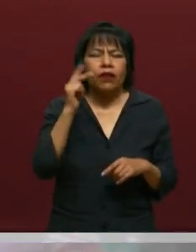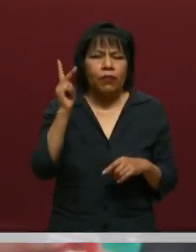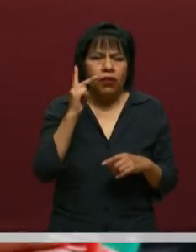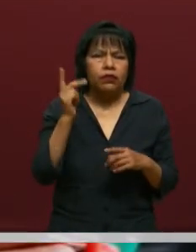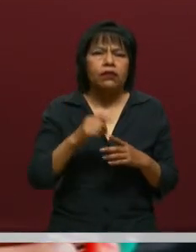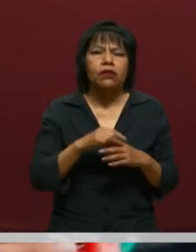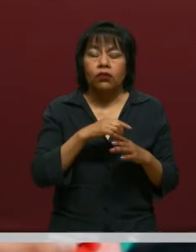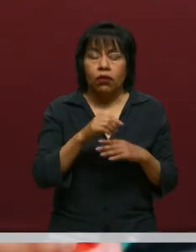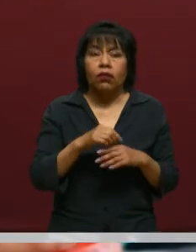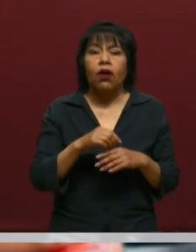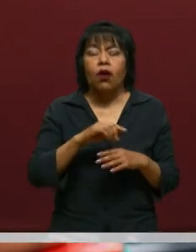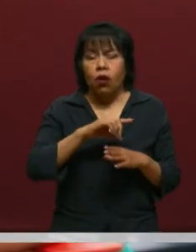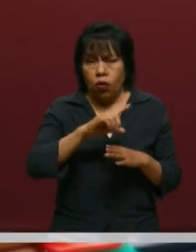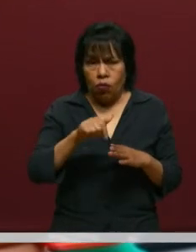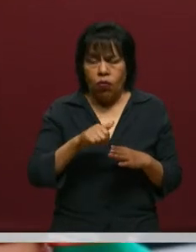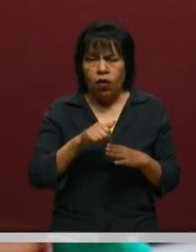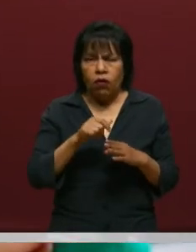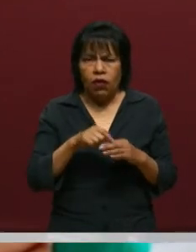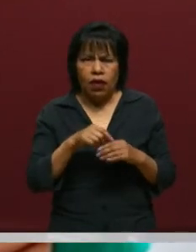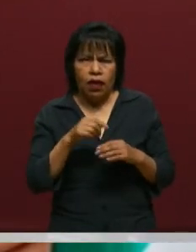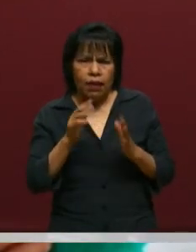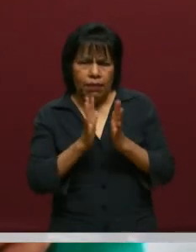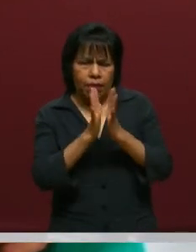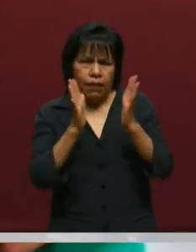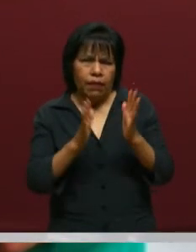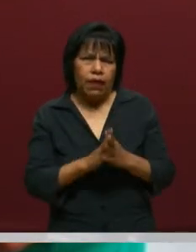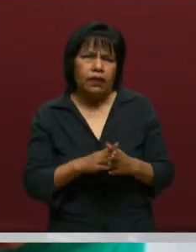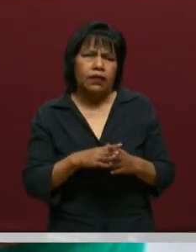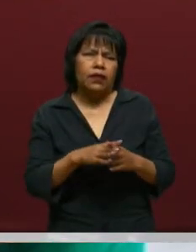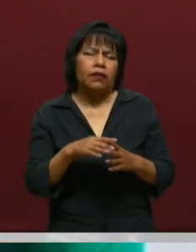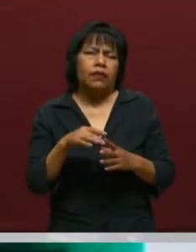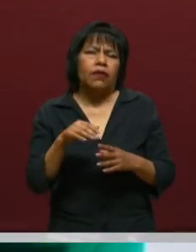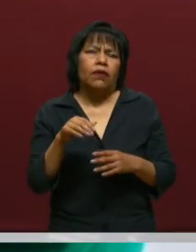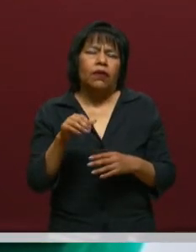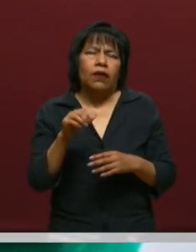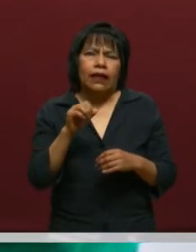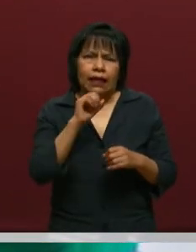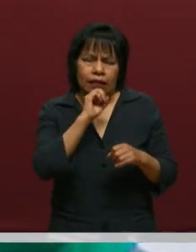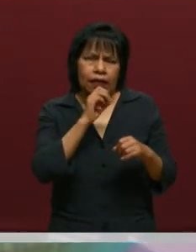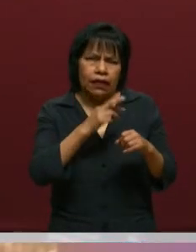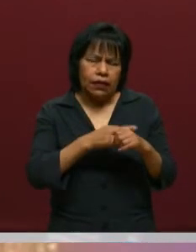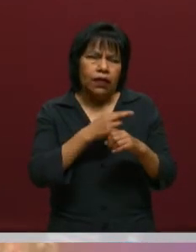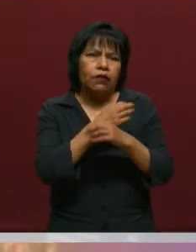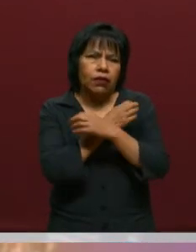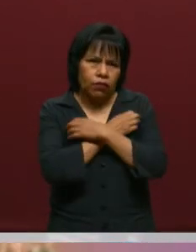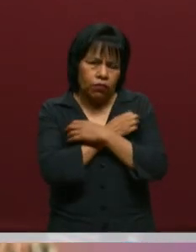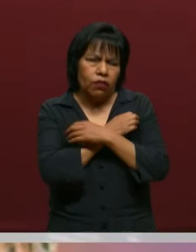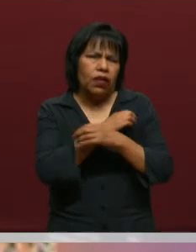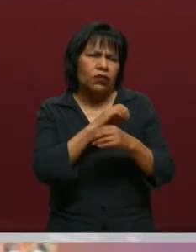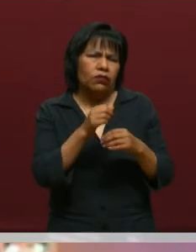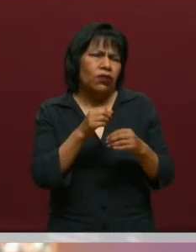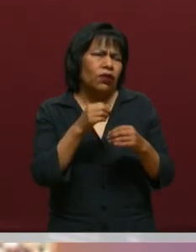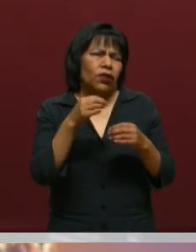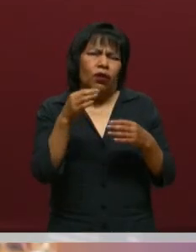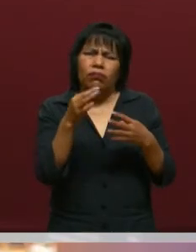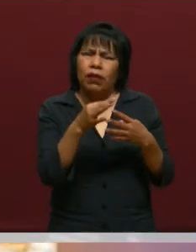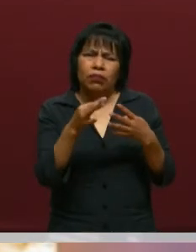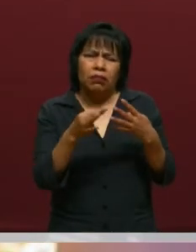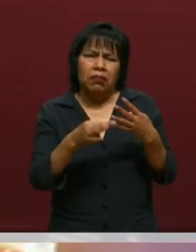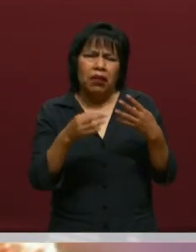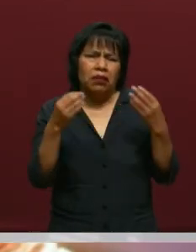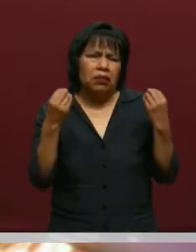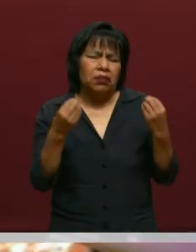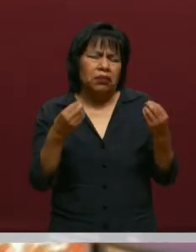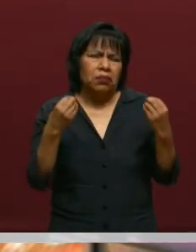intervención el secretario de Educación, el doctor Herminio Baltazar, el doctor Miguel Ángel Celis, quien es el actual